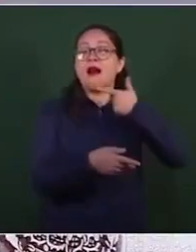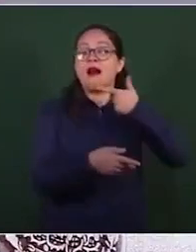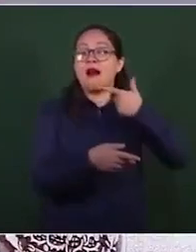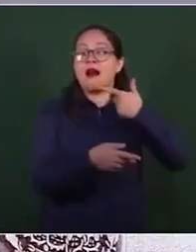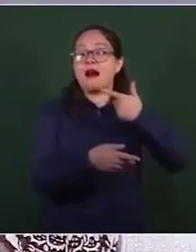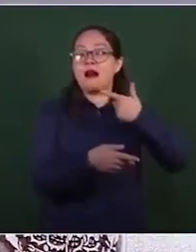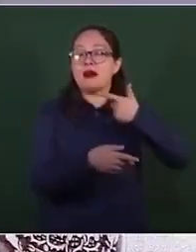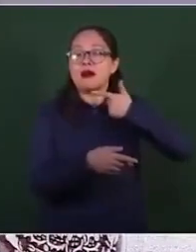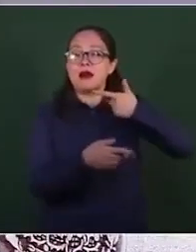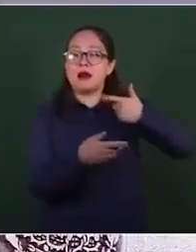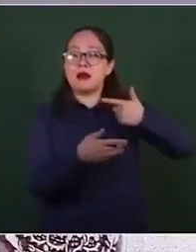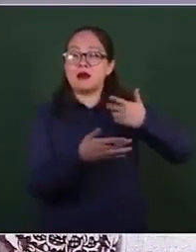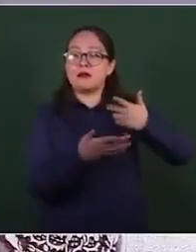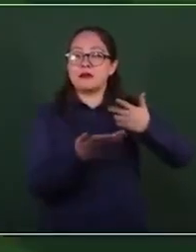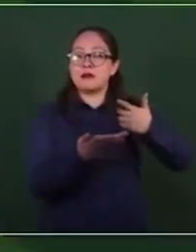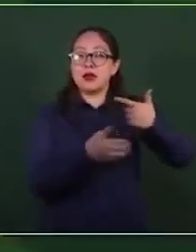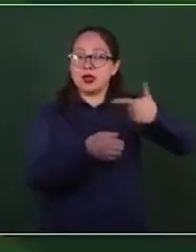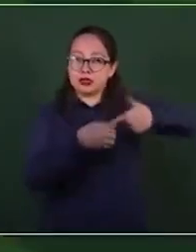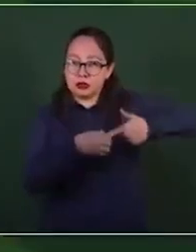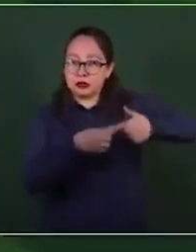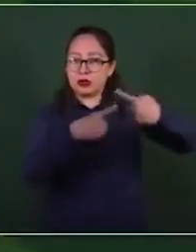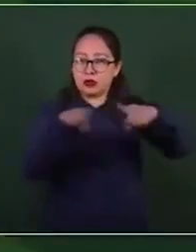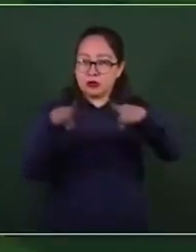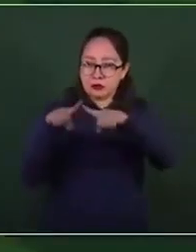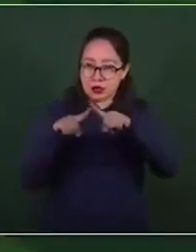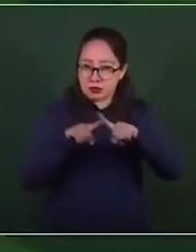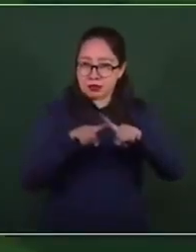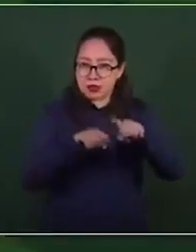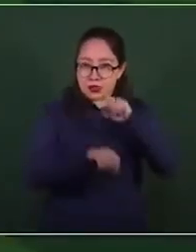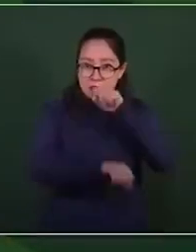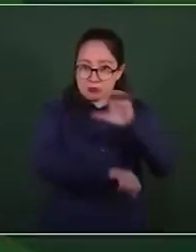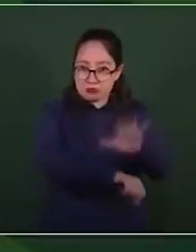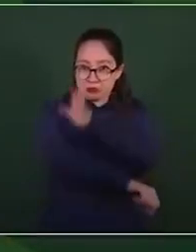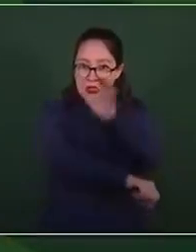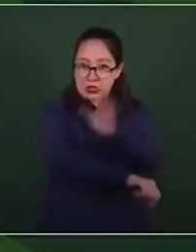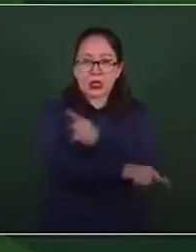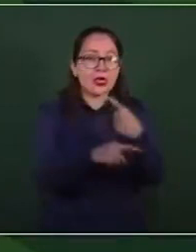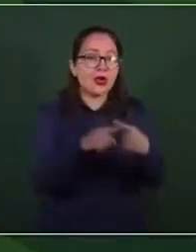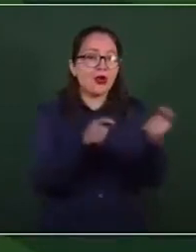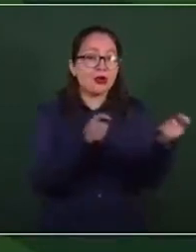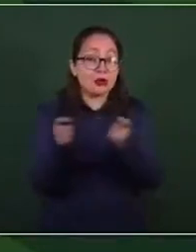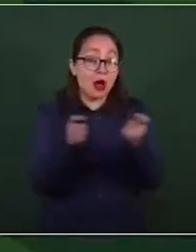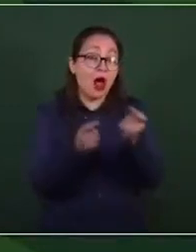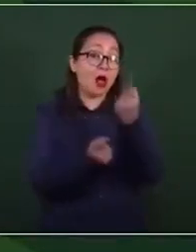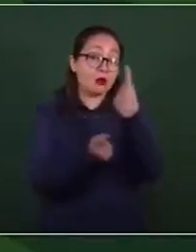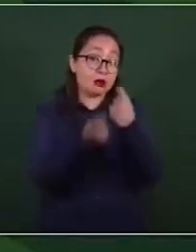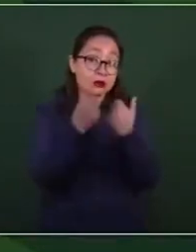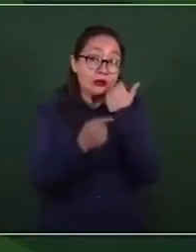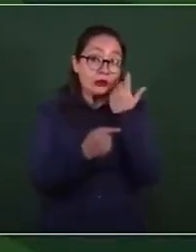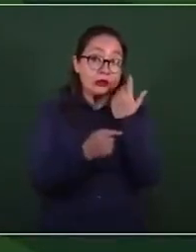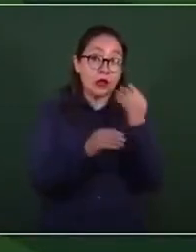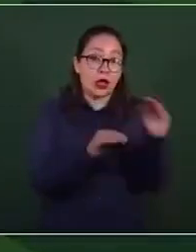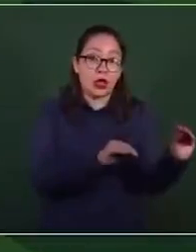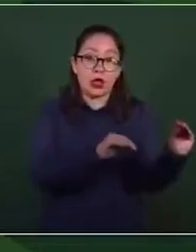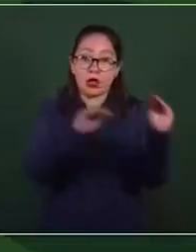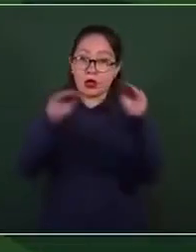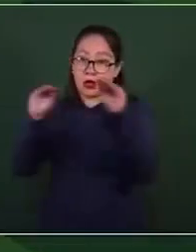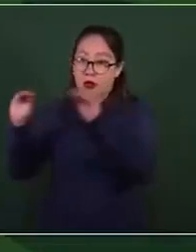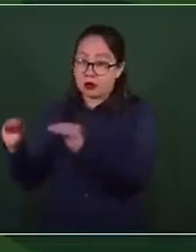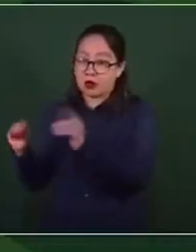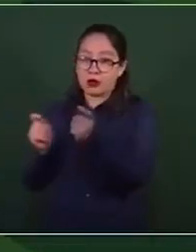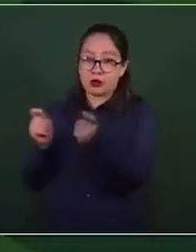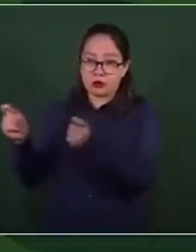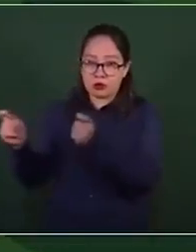la energía eléctrica quede en manos de particulares, de